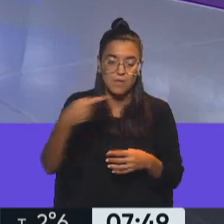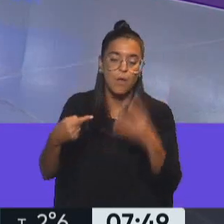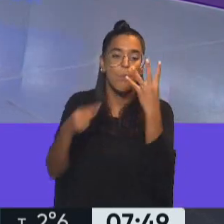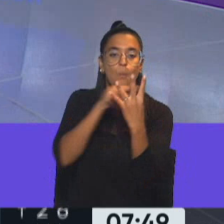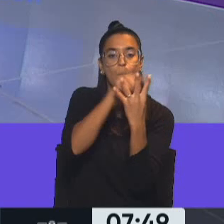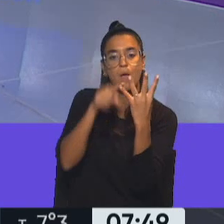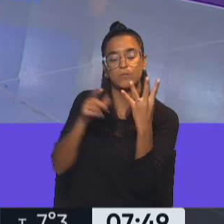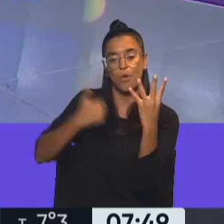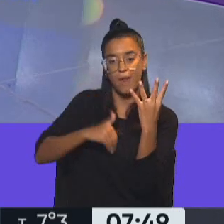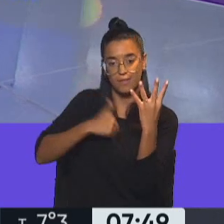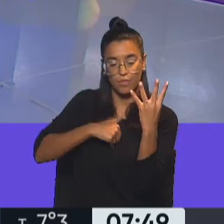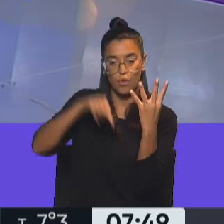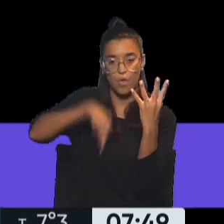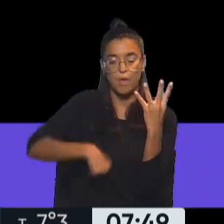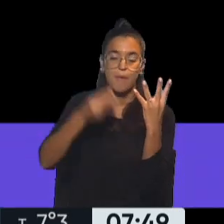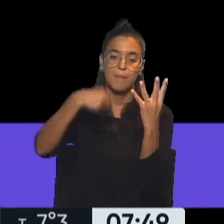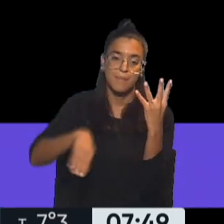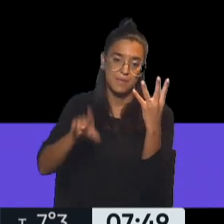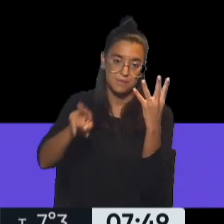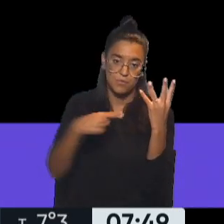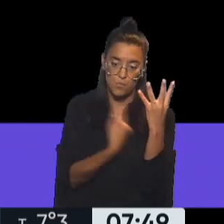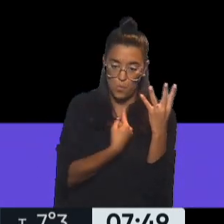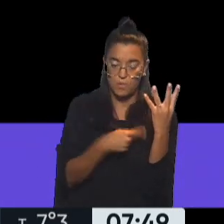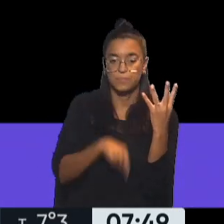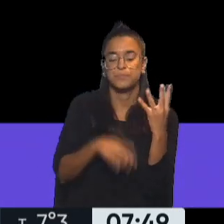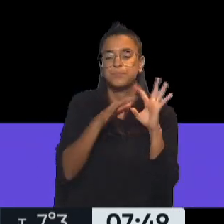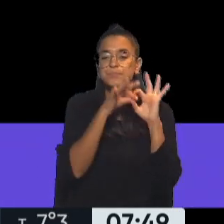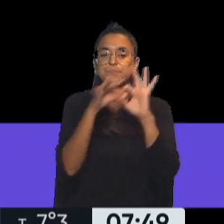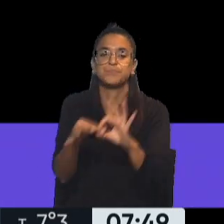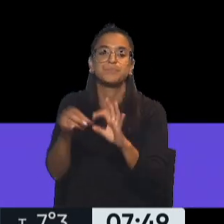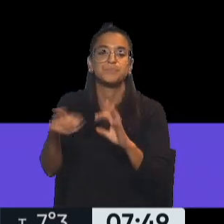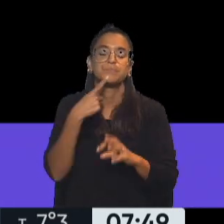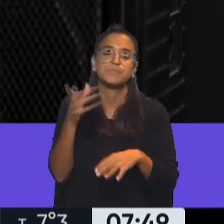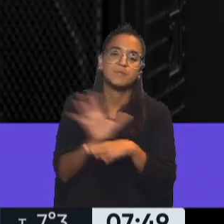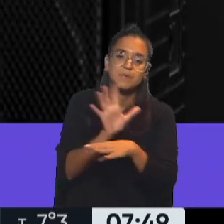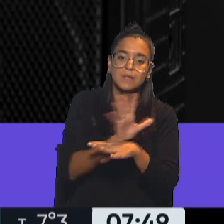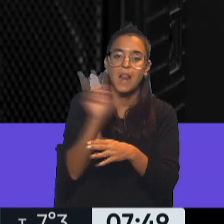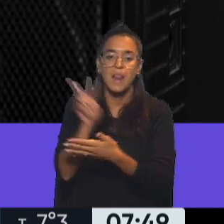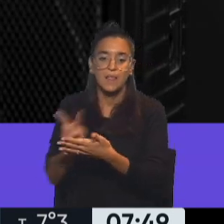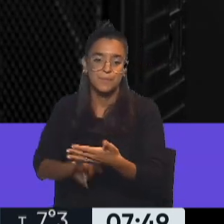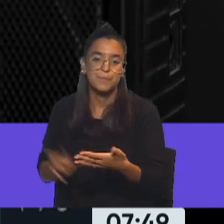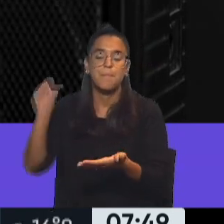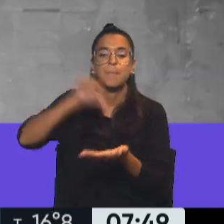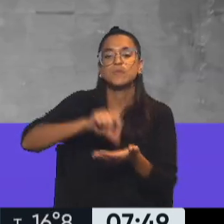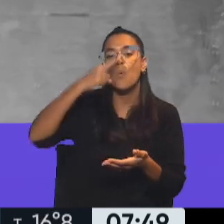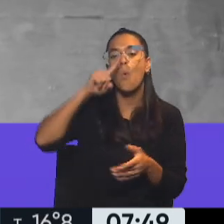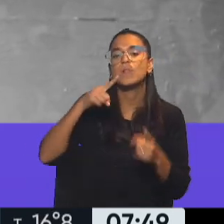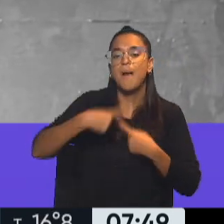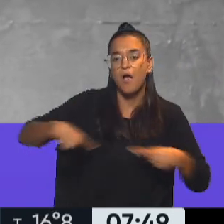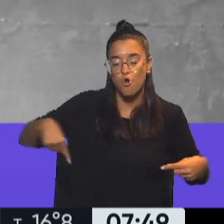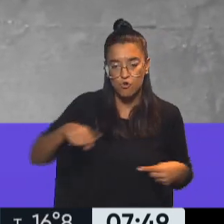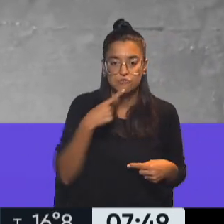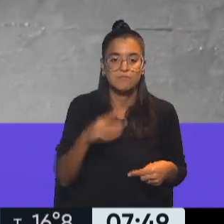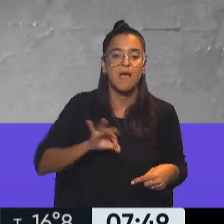de ellos son argentinos. Vamos a comenzar con los nuestros, que uno que vincula el cine con la literatura, el país de las últimas cosas. En el año